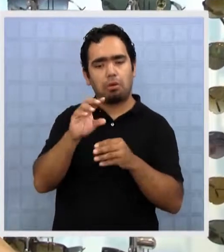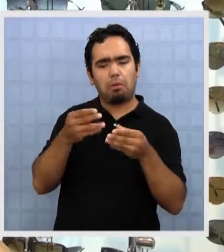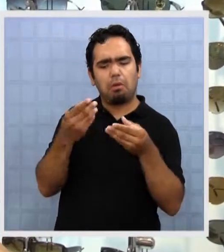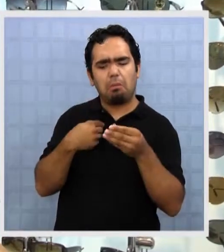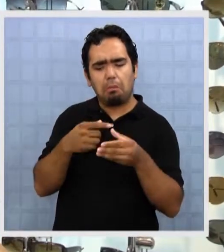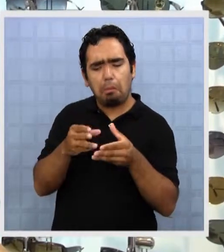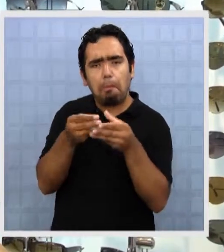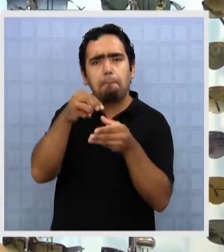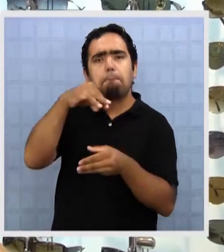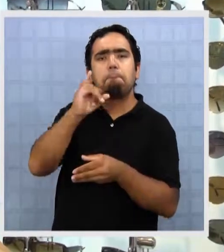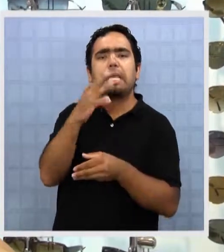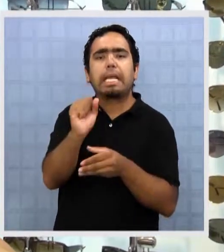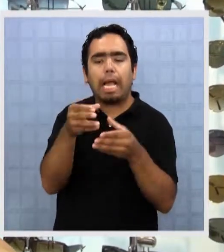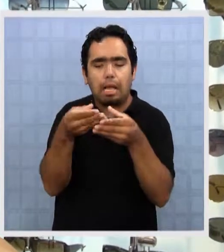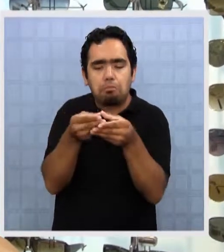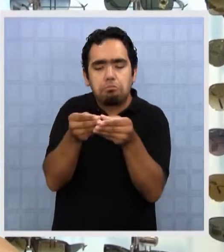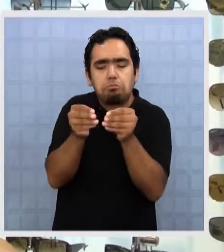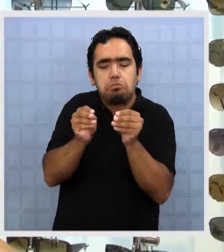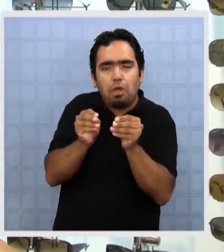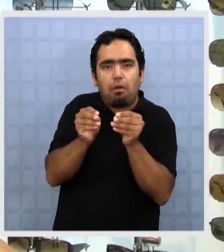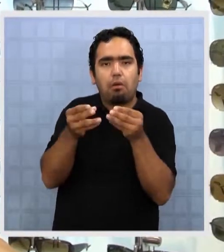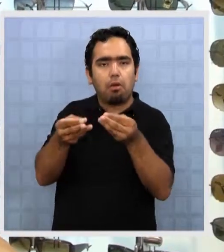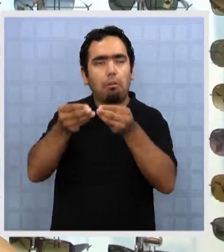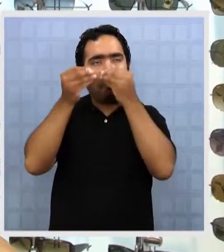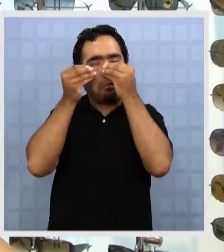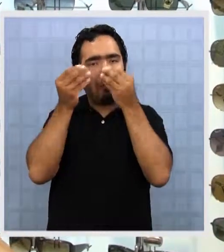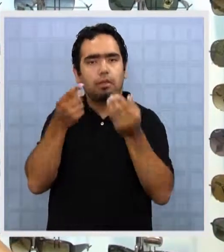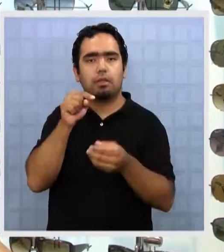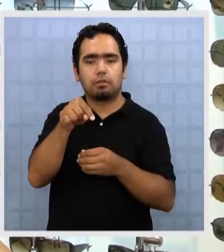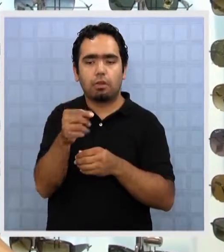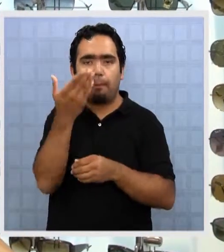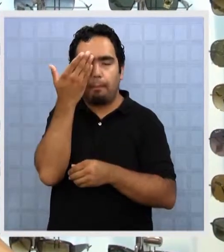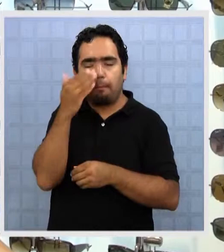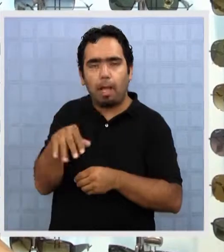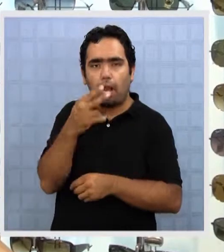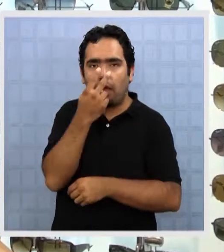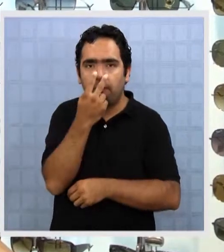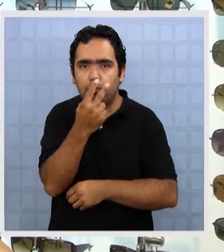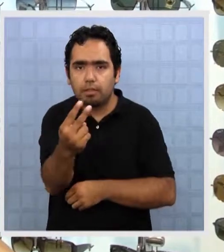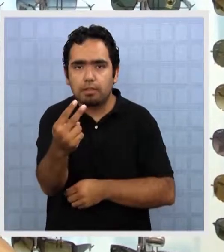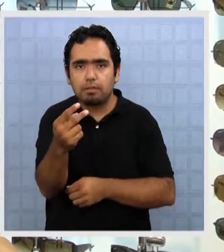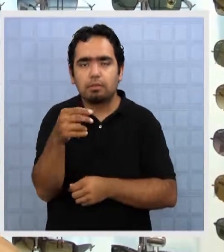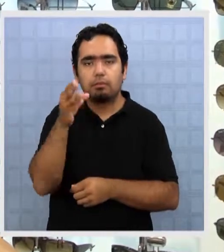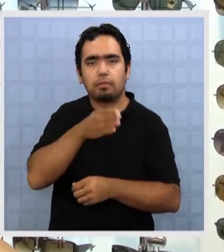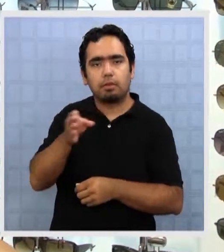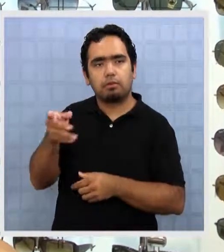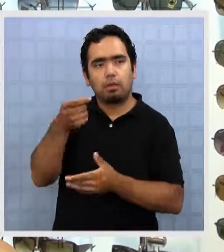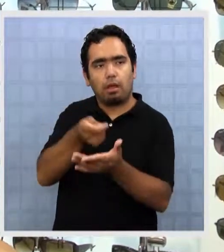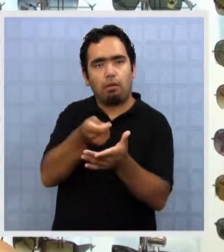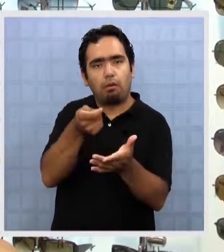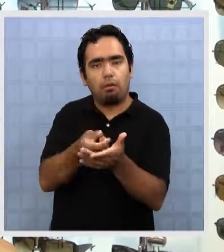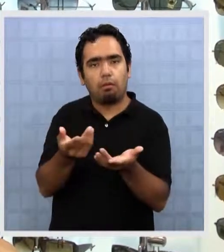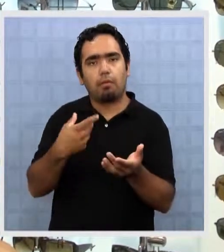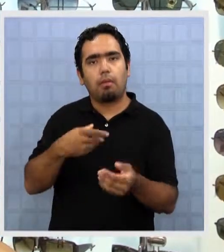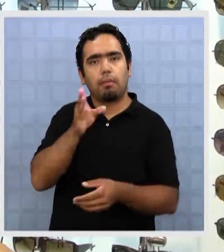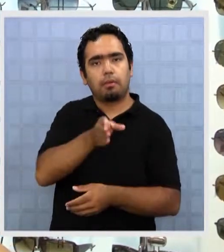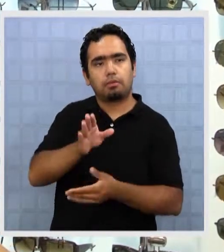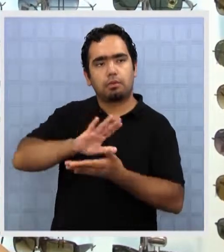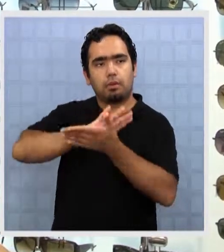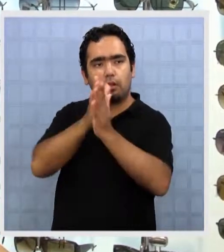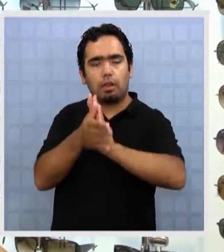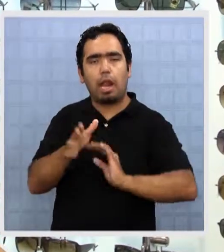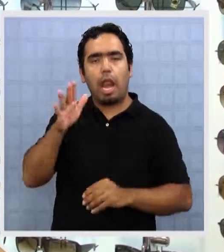para poderle dar la curvatura. Esto genera notablemente una mala visión a todos nuestros clientes y a todas las personas.